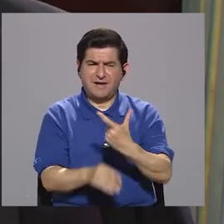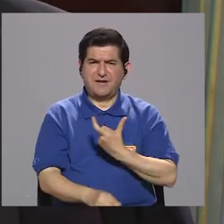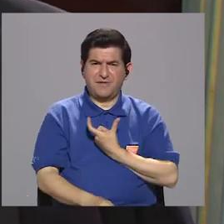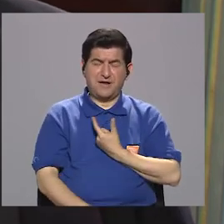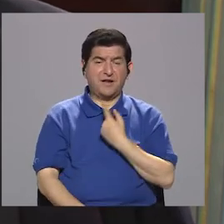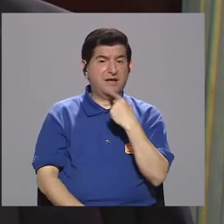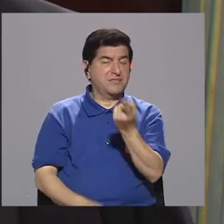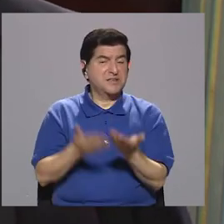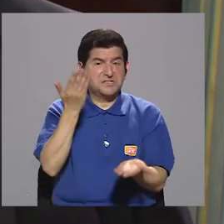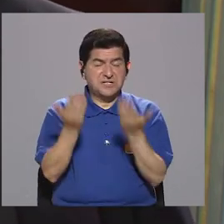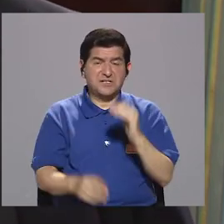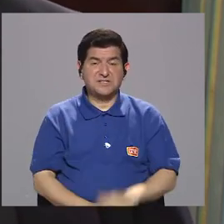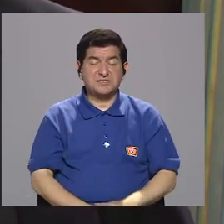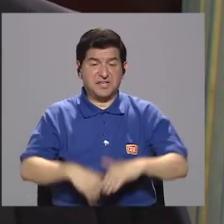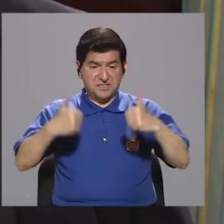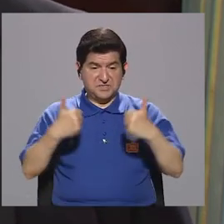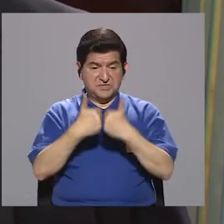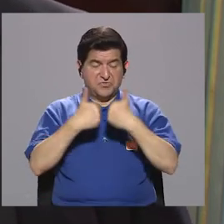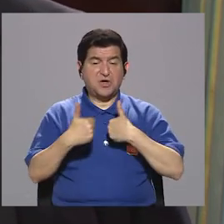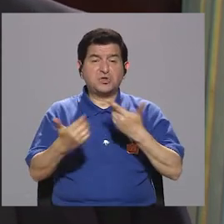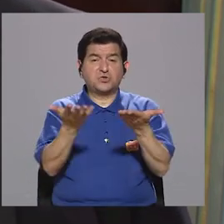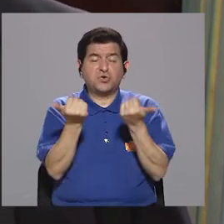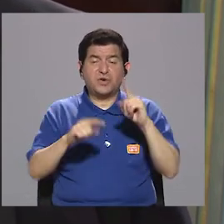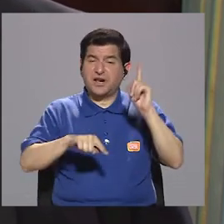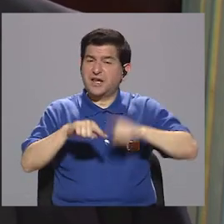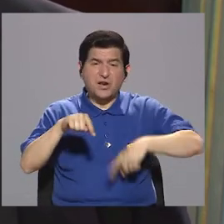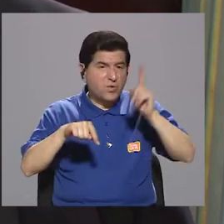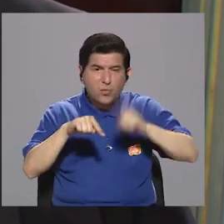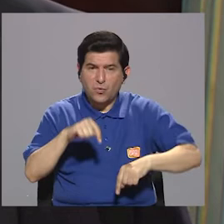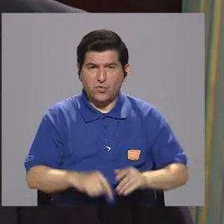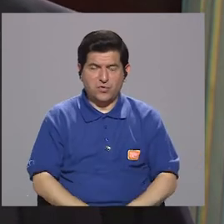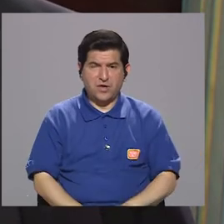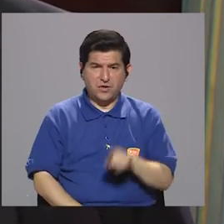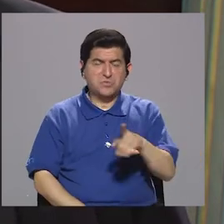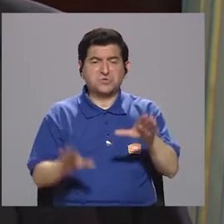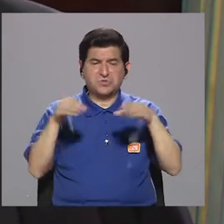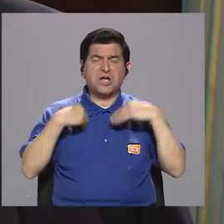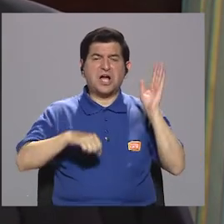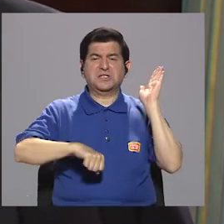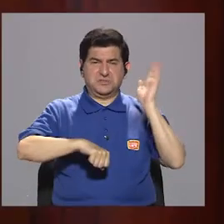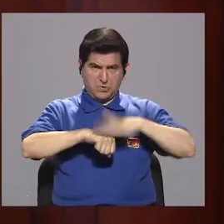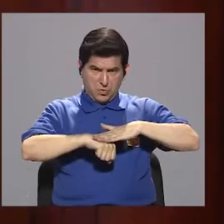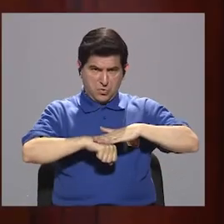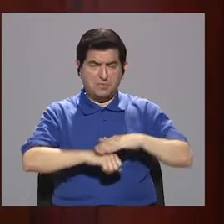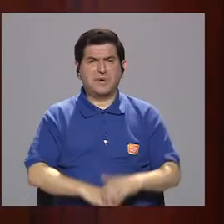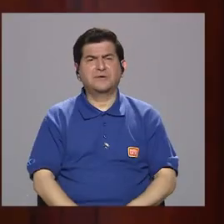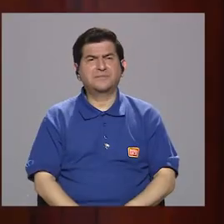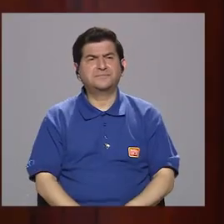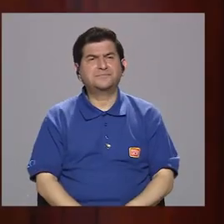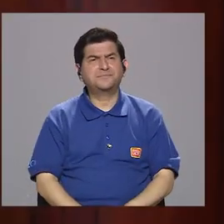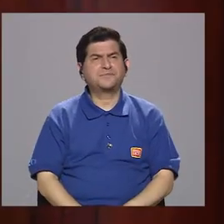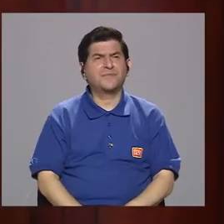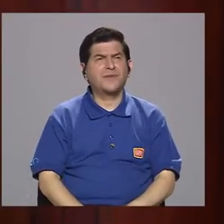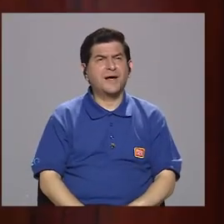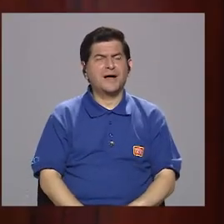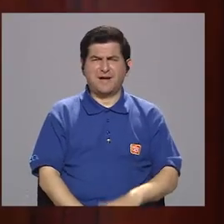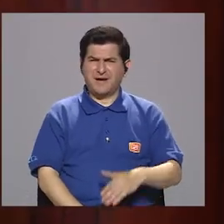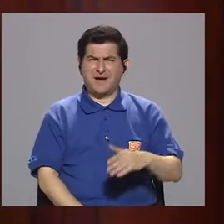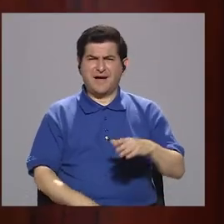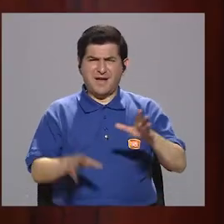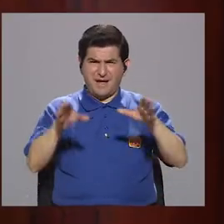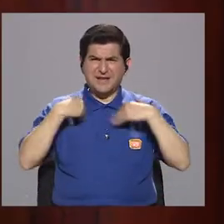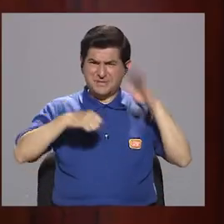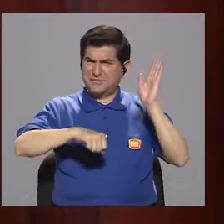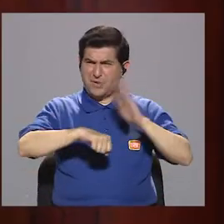momento en el que usted dice, estos retos yo los quería hacer, no he podido? Y usted ha hecho un mea culpa de eso, don Johnny. No, pues en realidad mea culpa no.